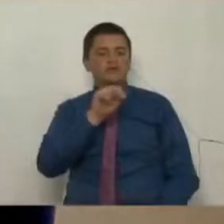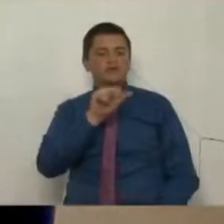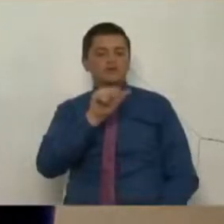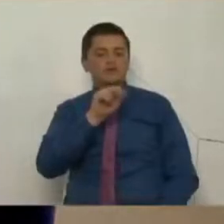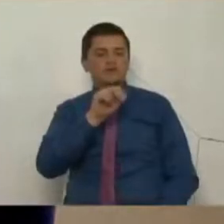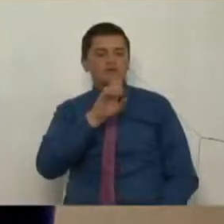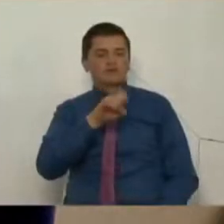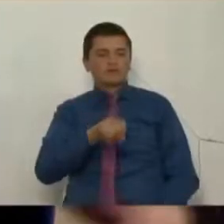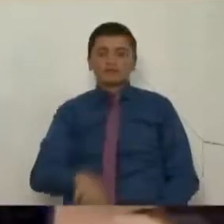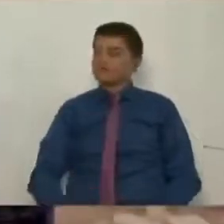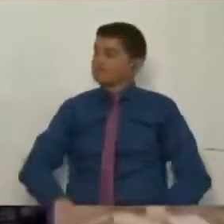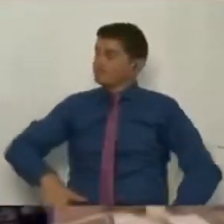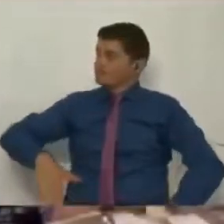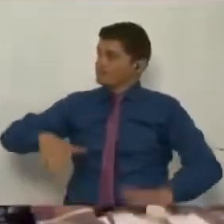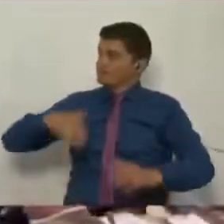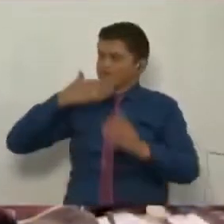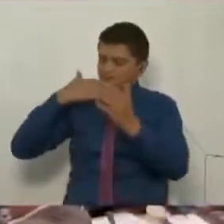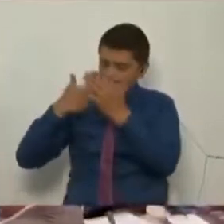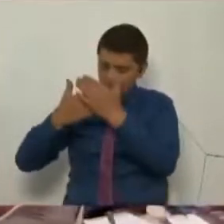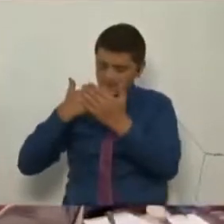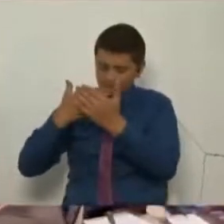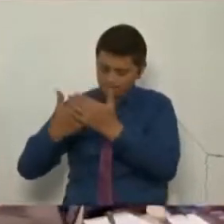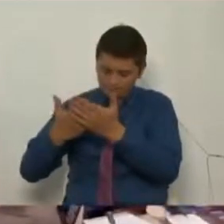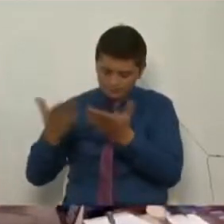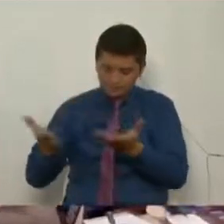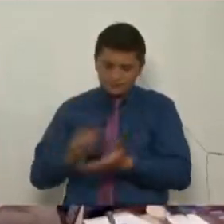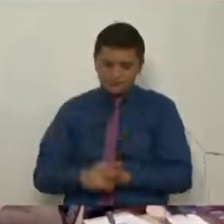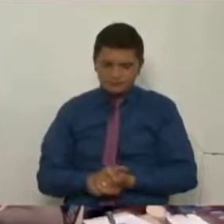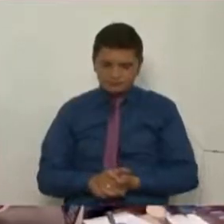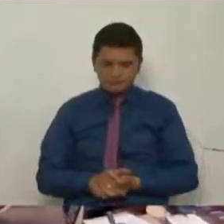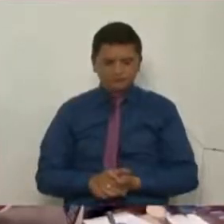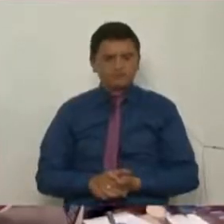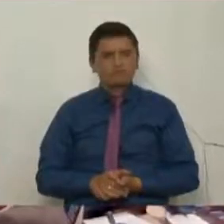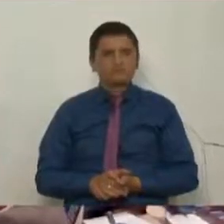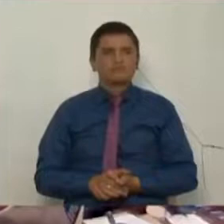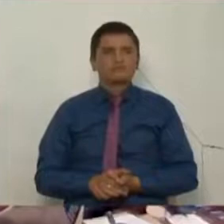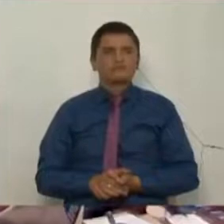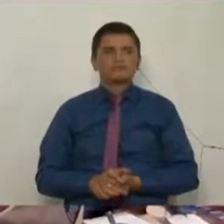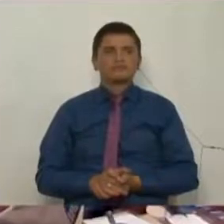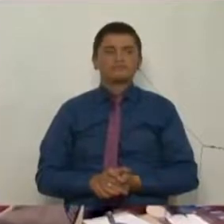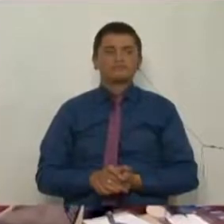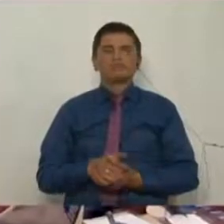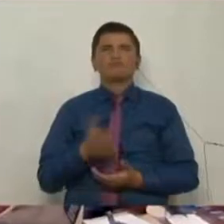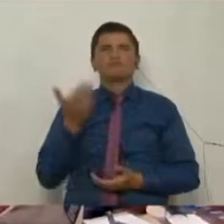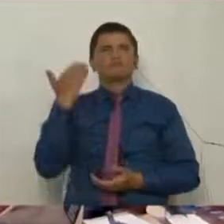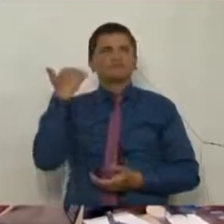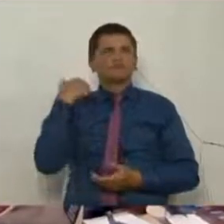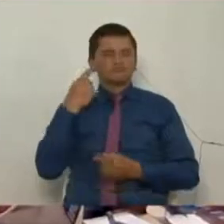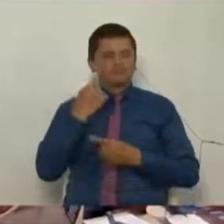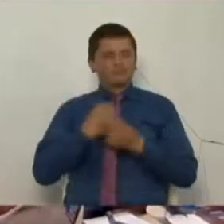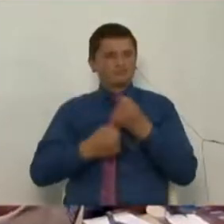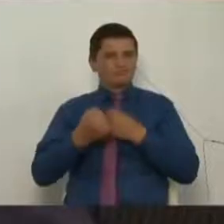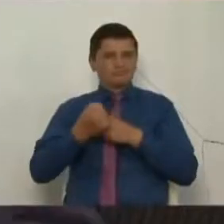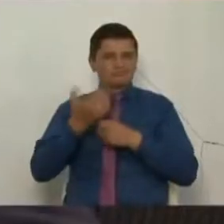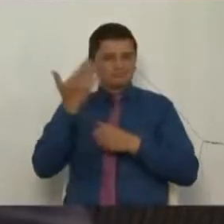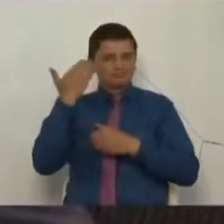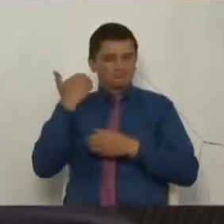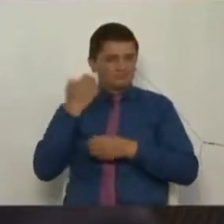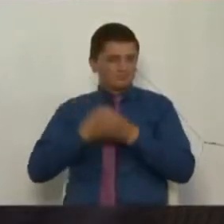Gracias, presidente. Hace algunos años, muy seguramente,